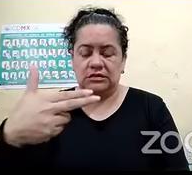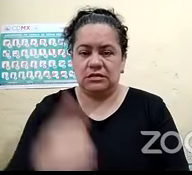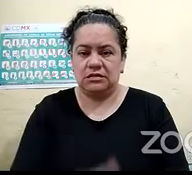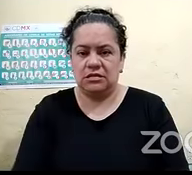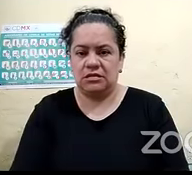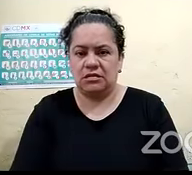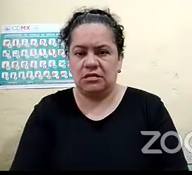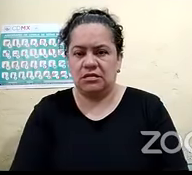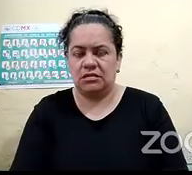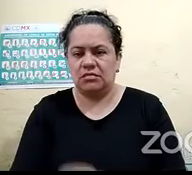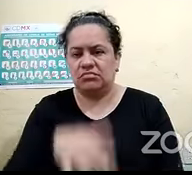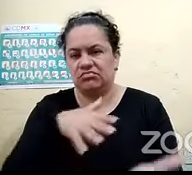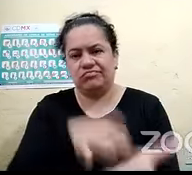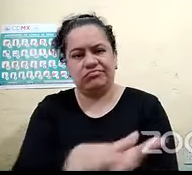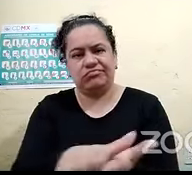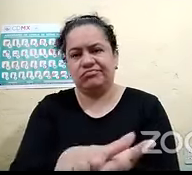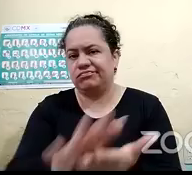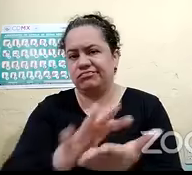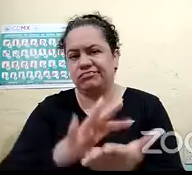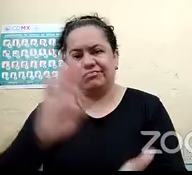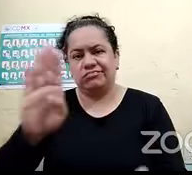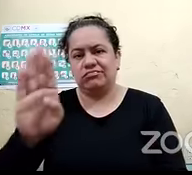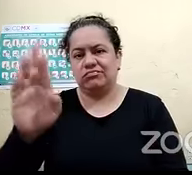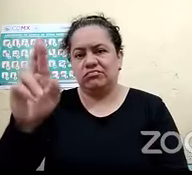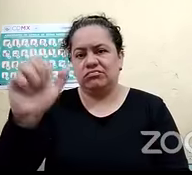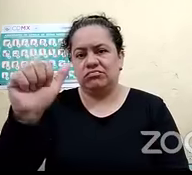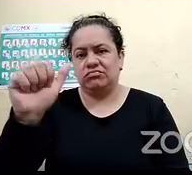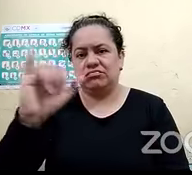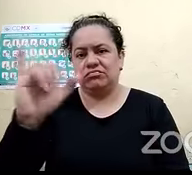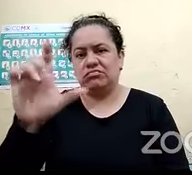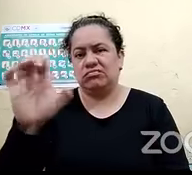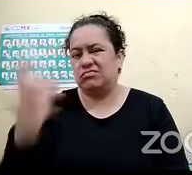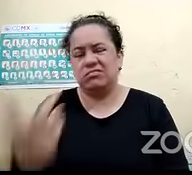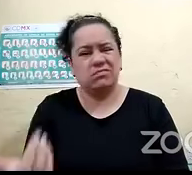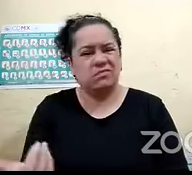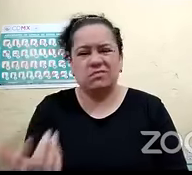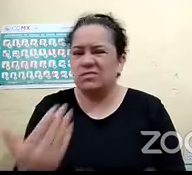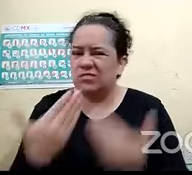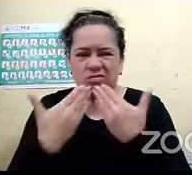en braille pues en calidad de mientras me daban ese pequeño escrito